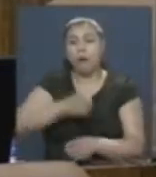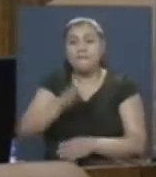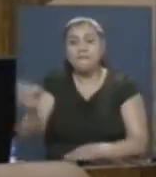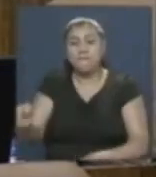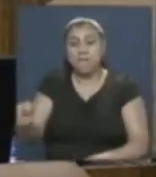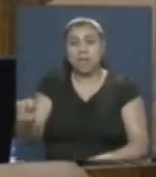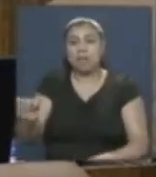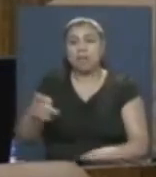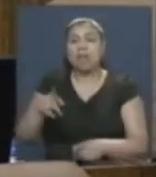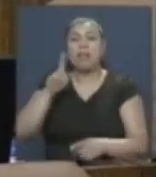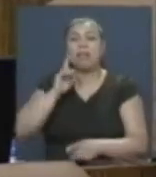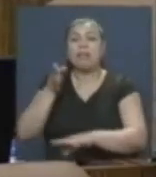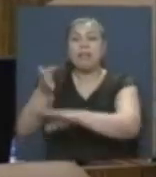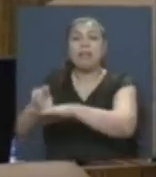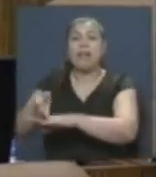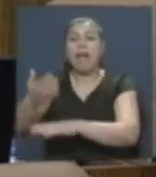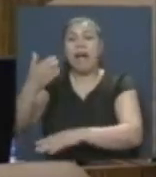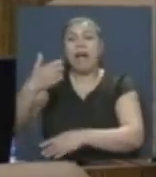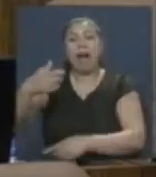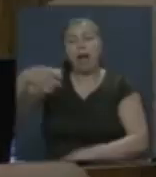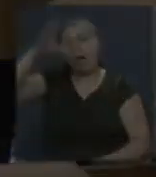argentino, cuando Chile debería resolver estos problemas.